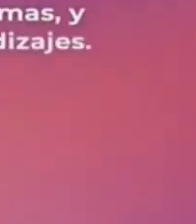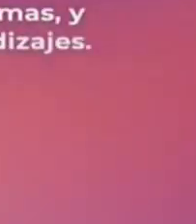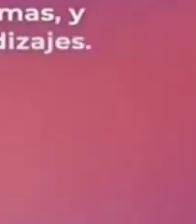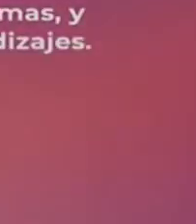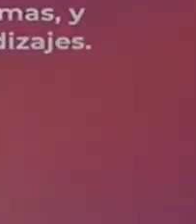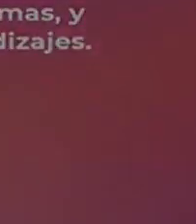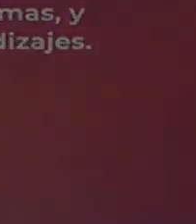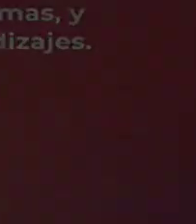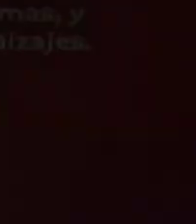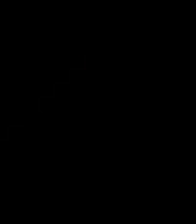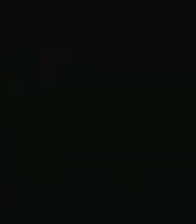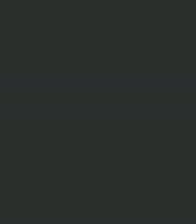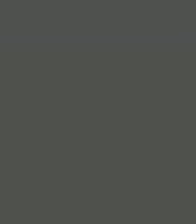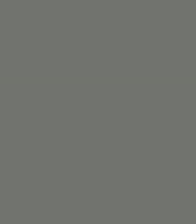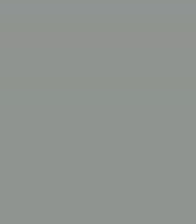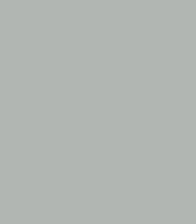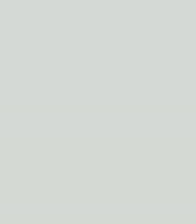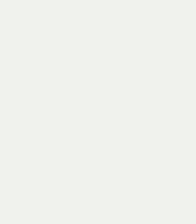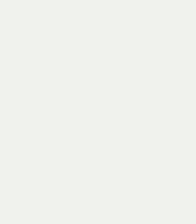aprendizajes.